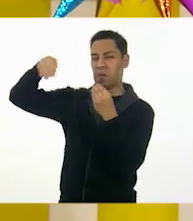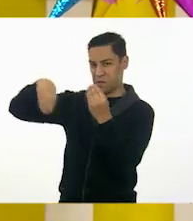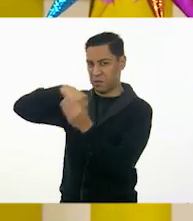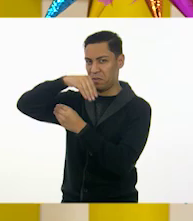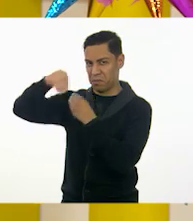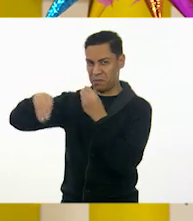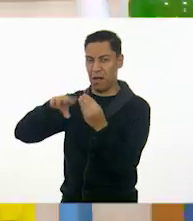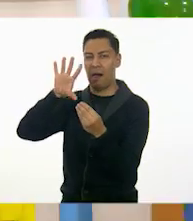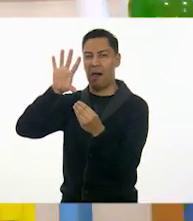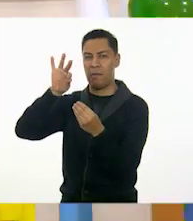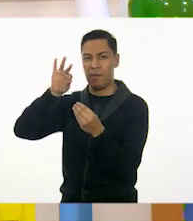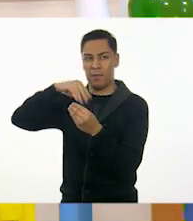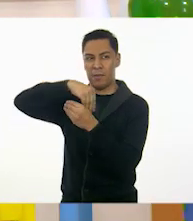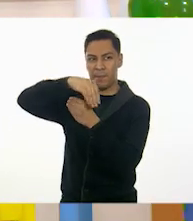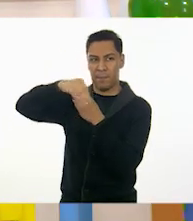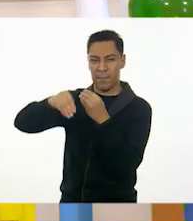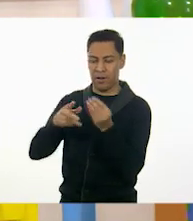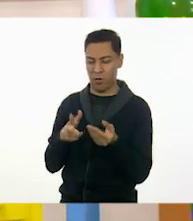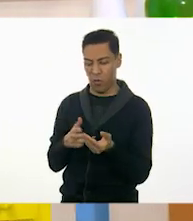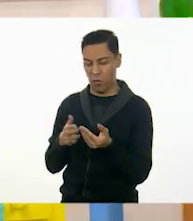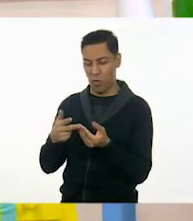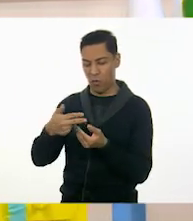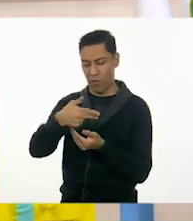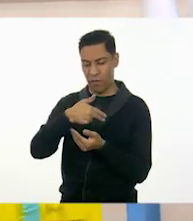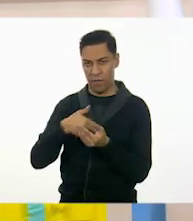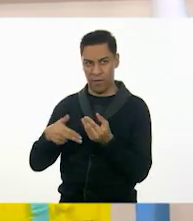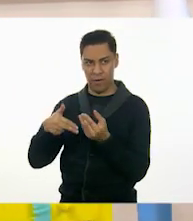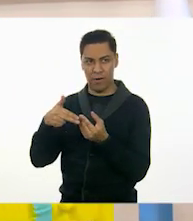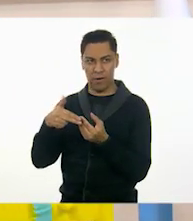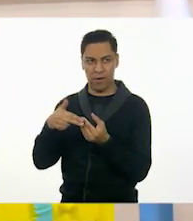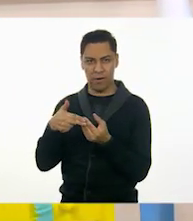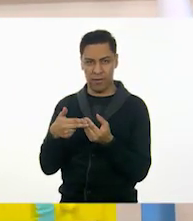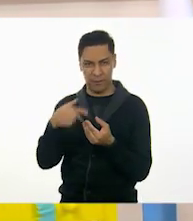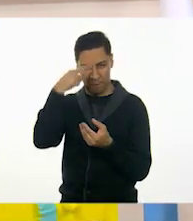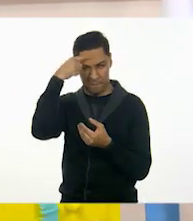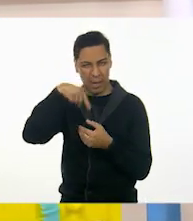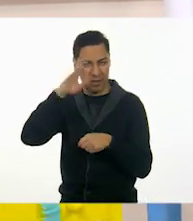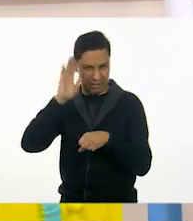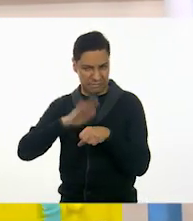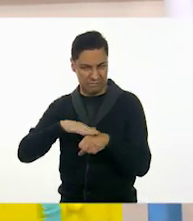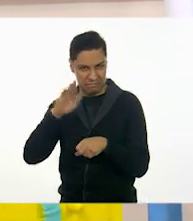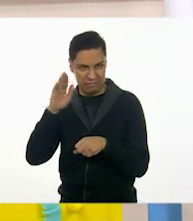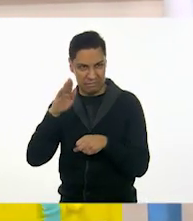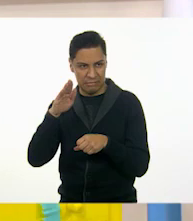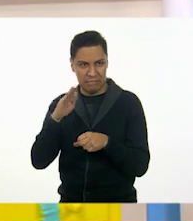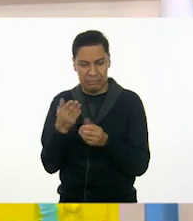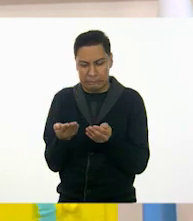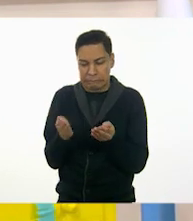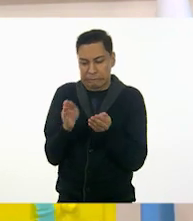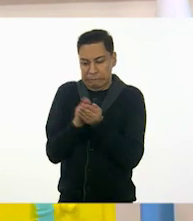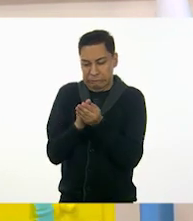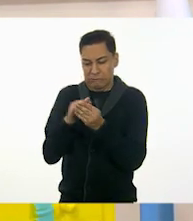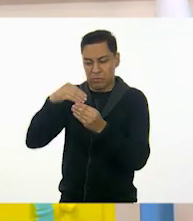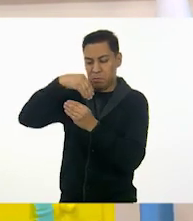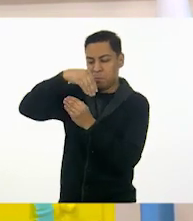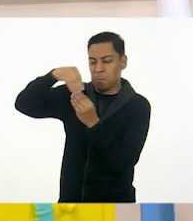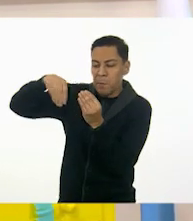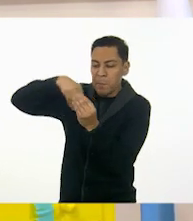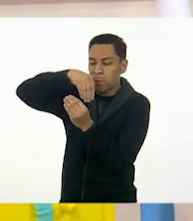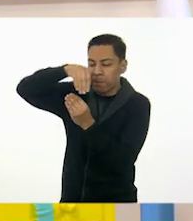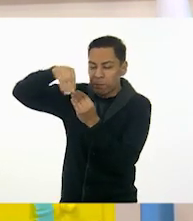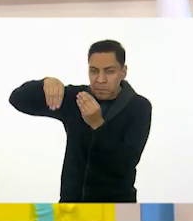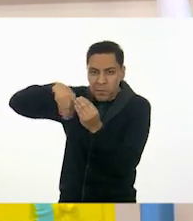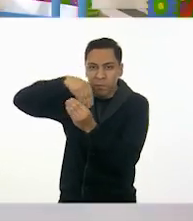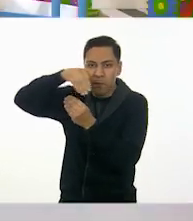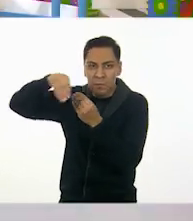Entonces, cortas un pedazo. Sí, para que sea más fácil. Ajá. Este quedó un poco cerradito. Vamos a